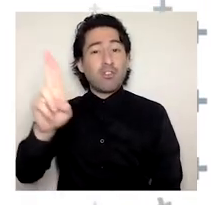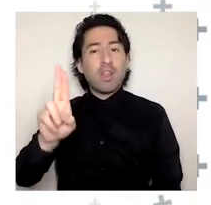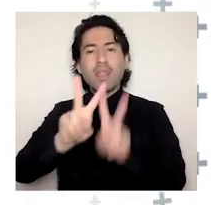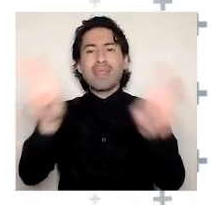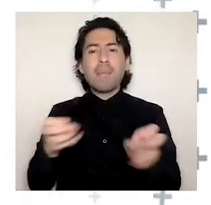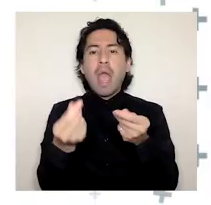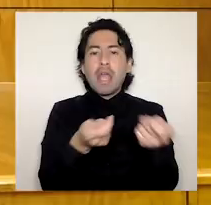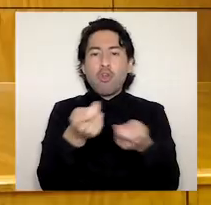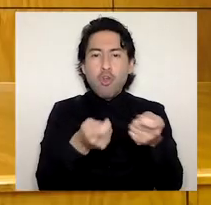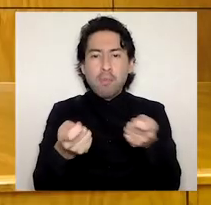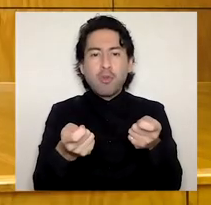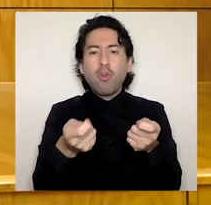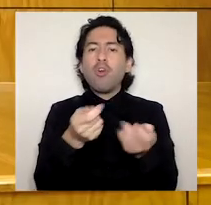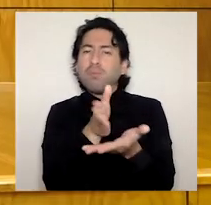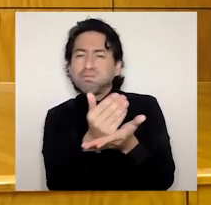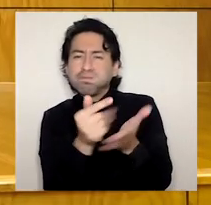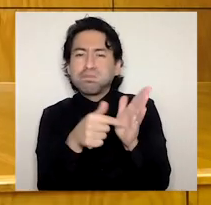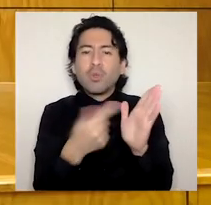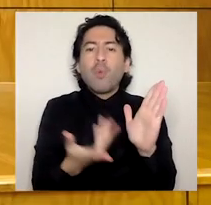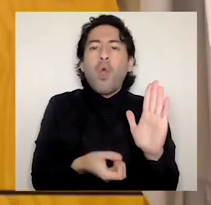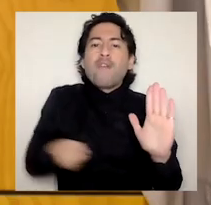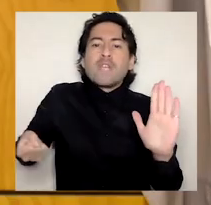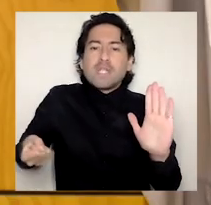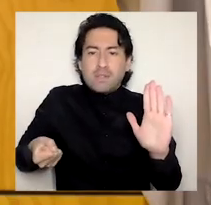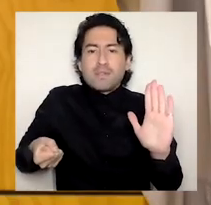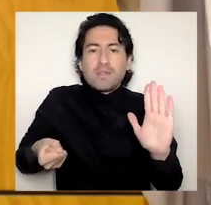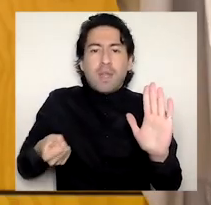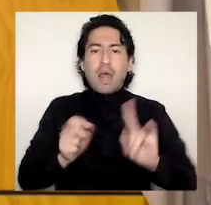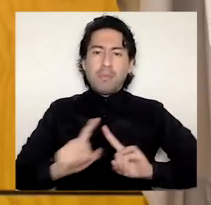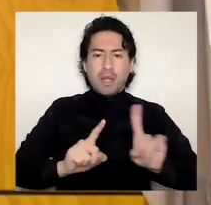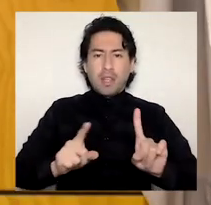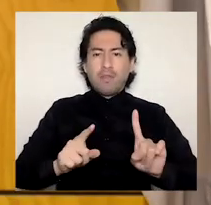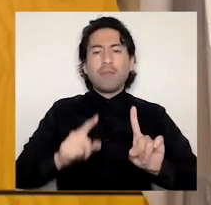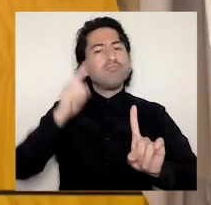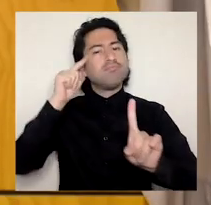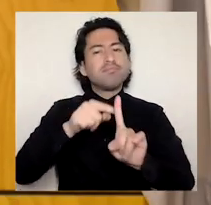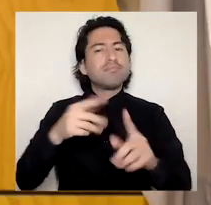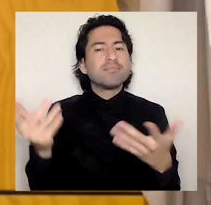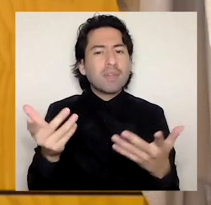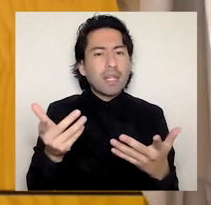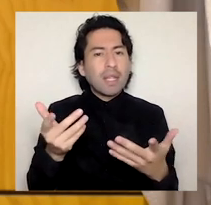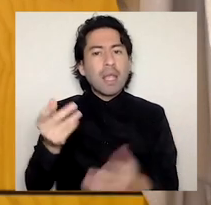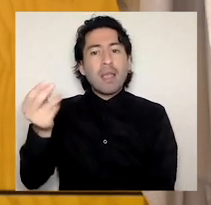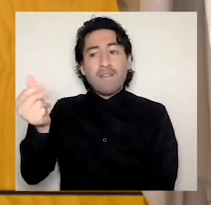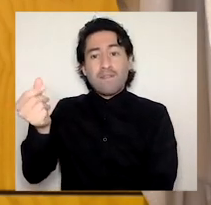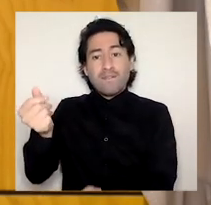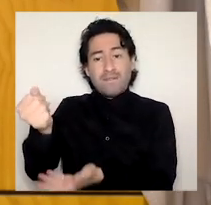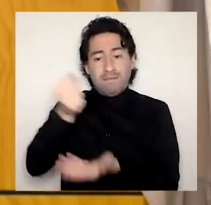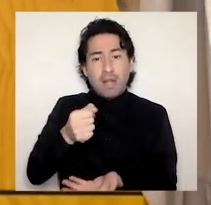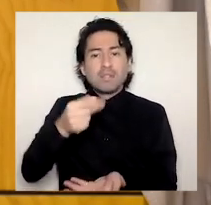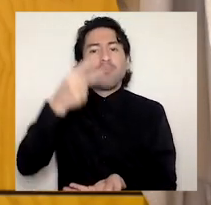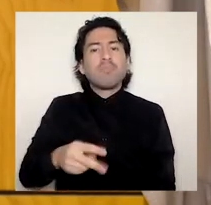administrativa, cuyo propósito es contar con finanzas institucionales, acordes